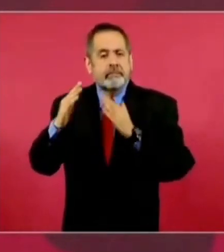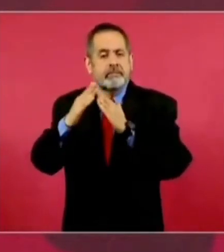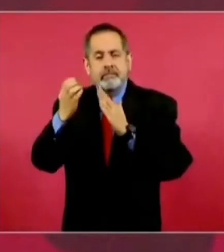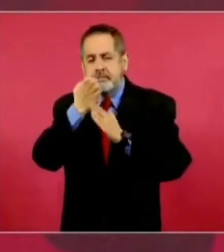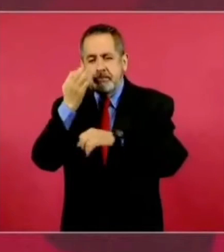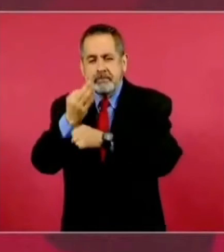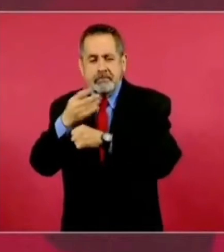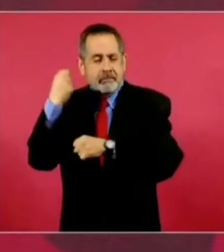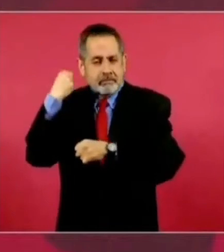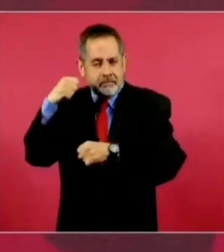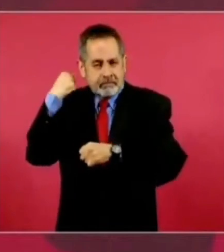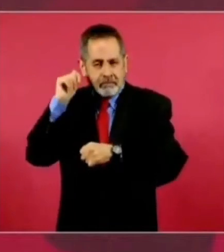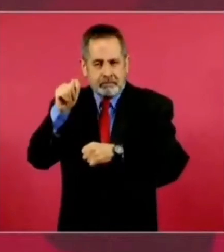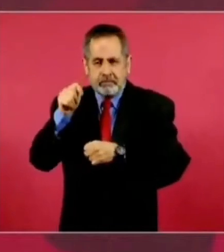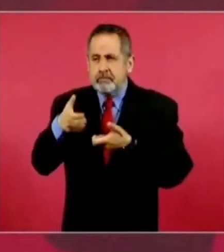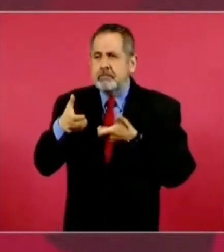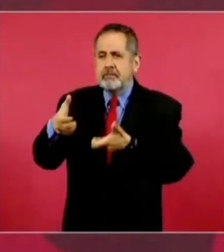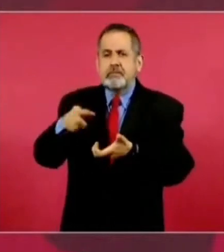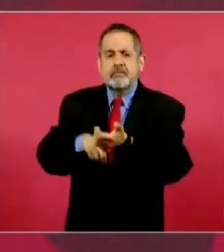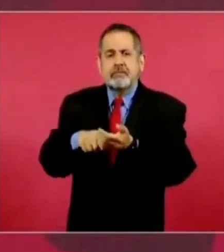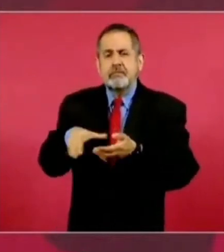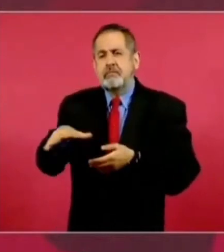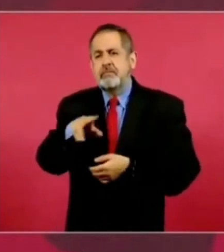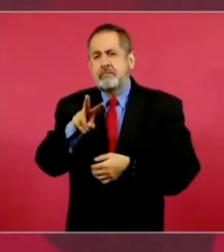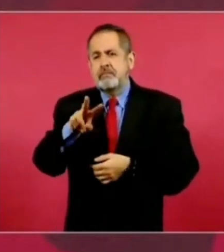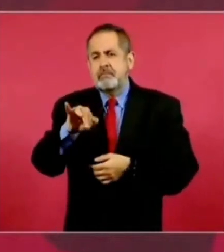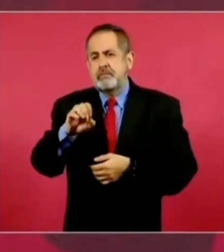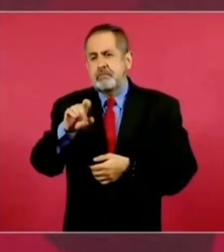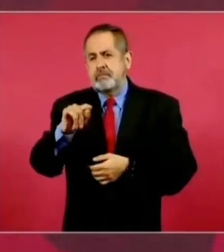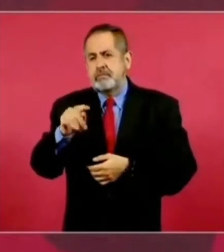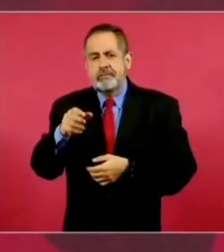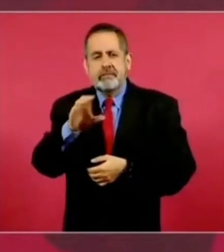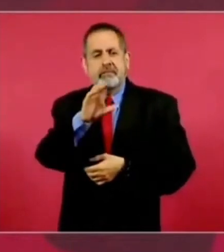aquí en la calle de Violeta en la colonia de Guerrero